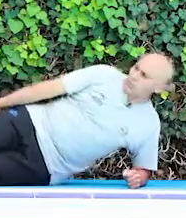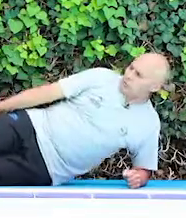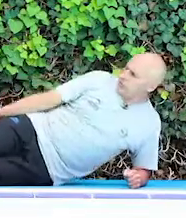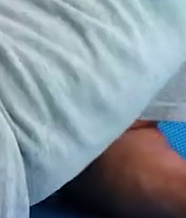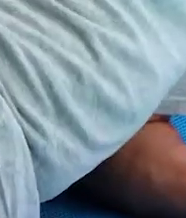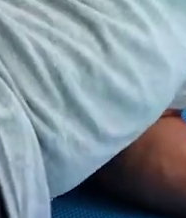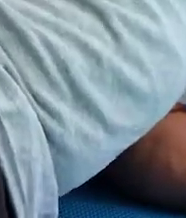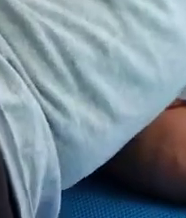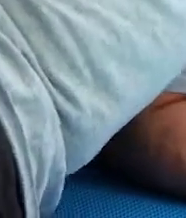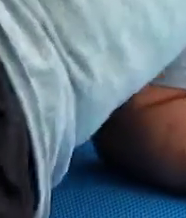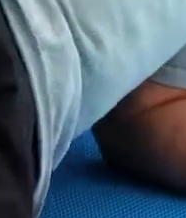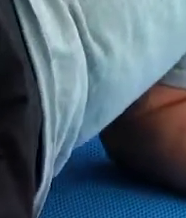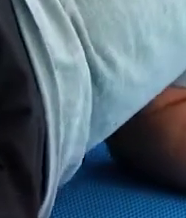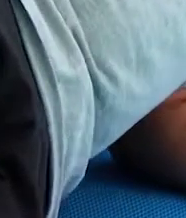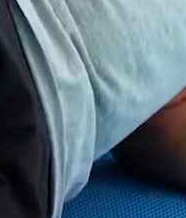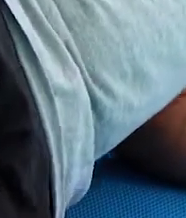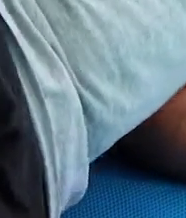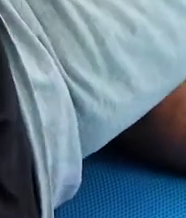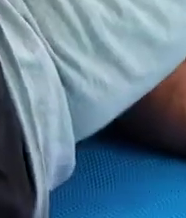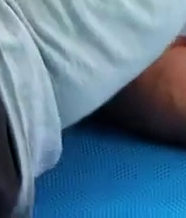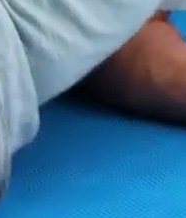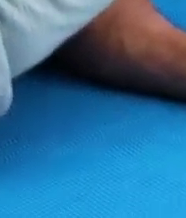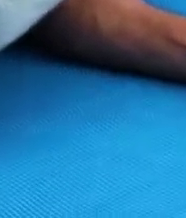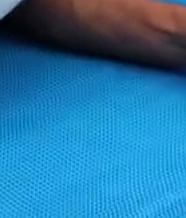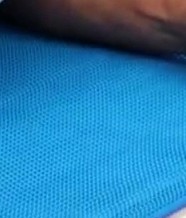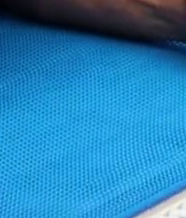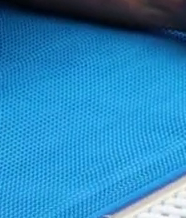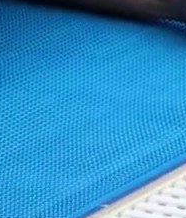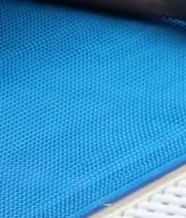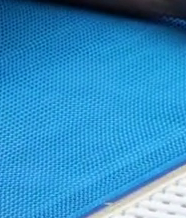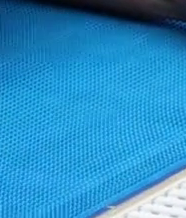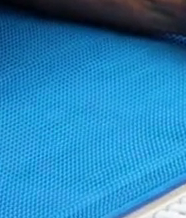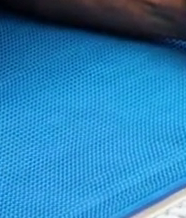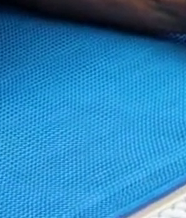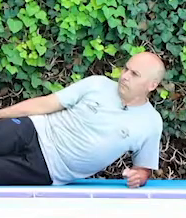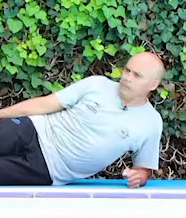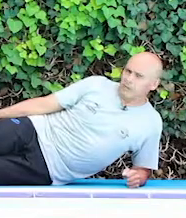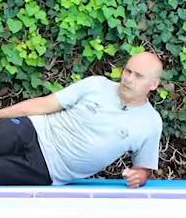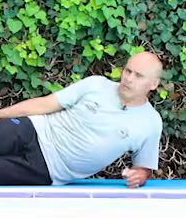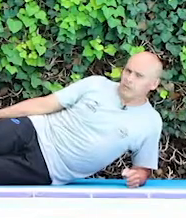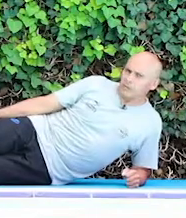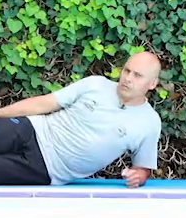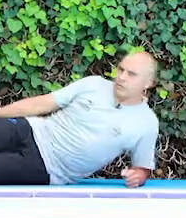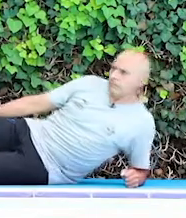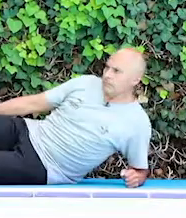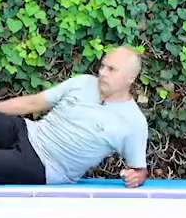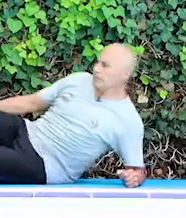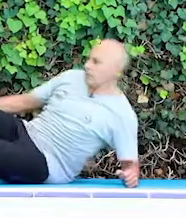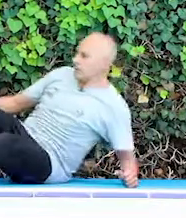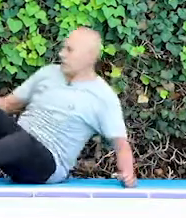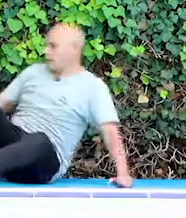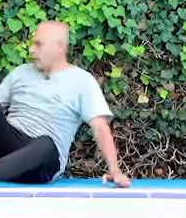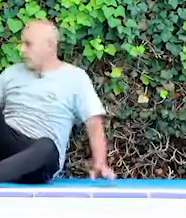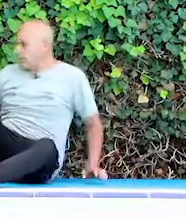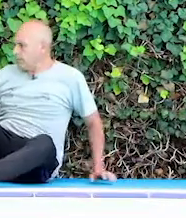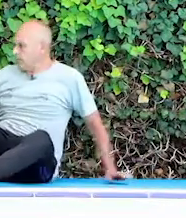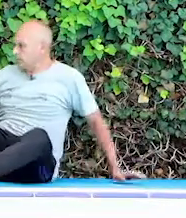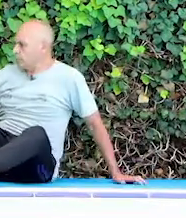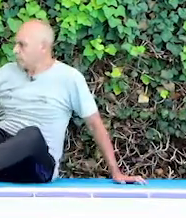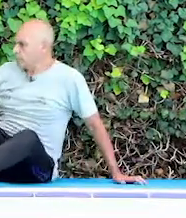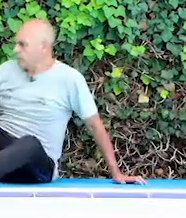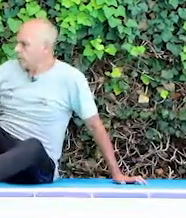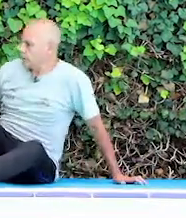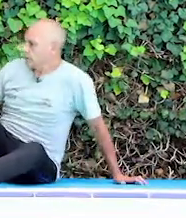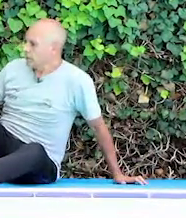Dos. ¿Sí? Tu mano que esté aquí en tu pierna, Yair. Ok. De lado.